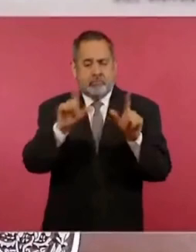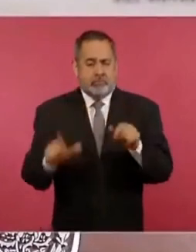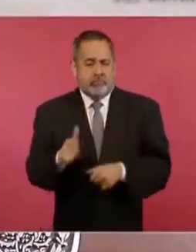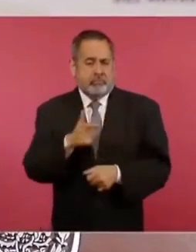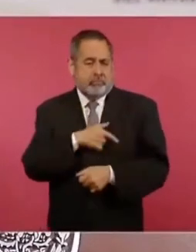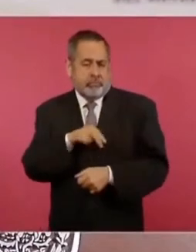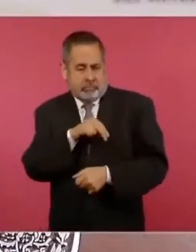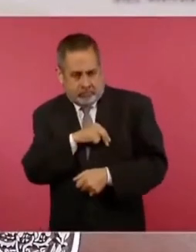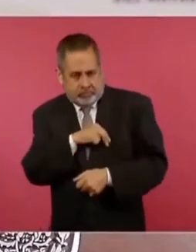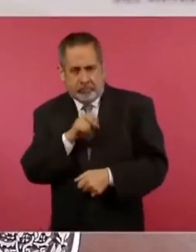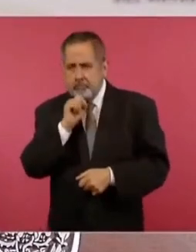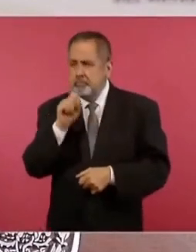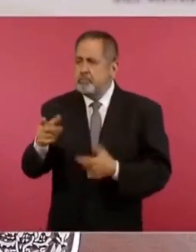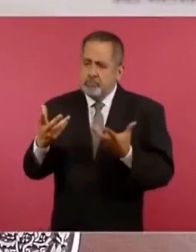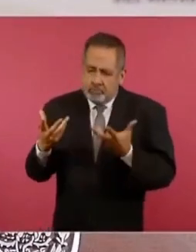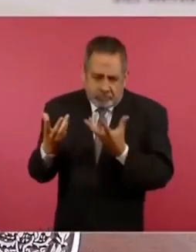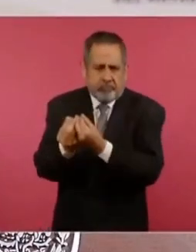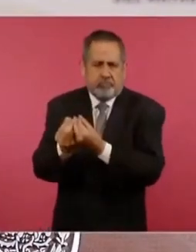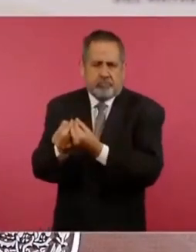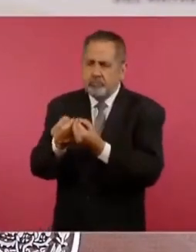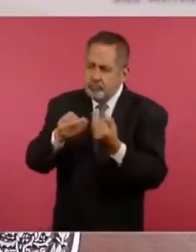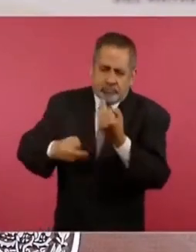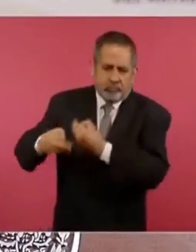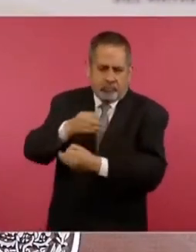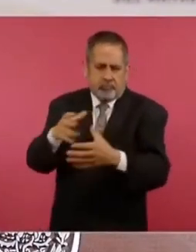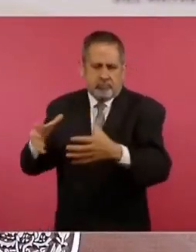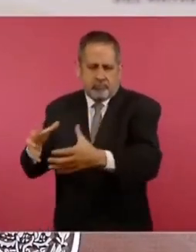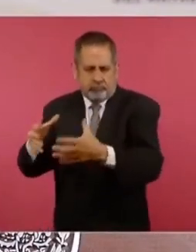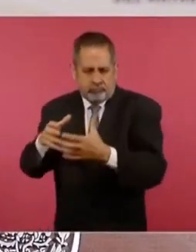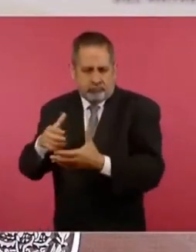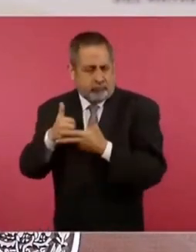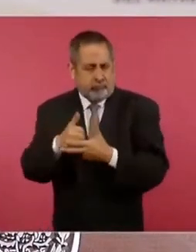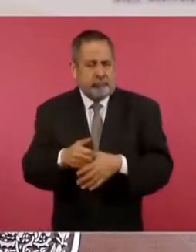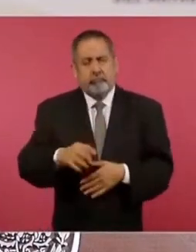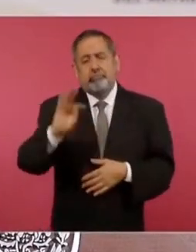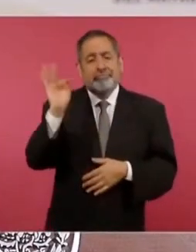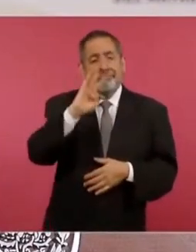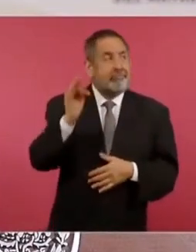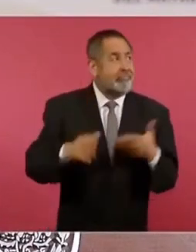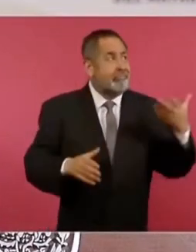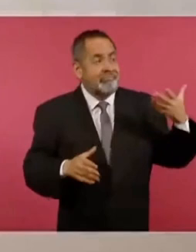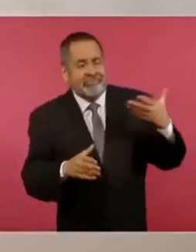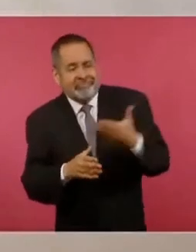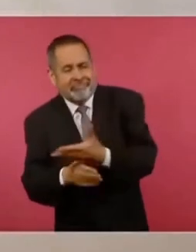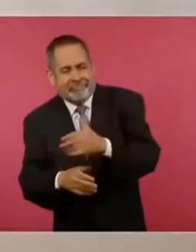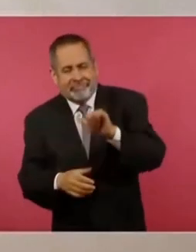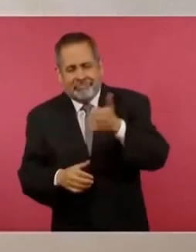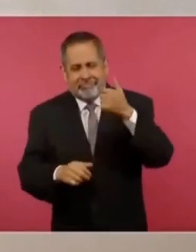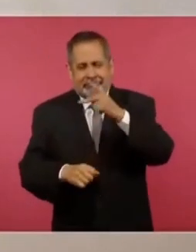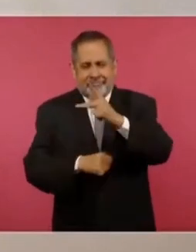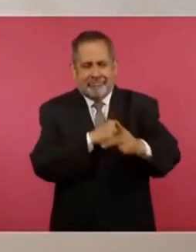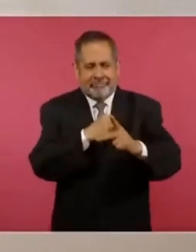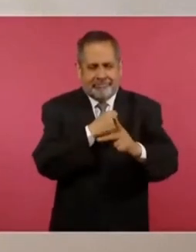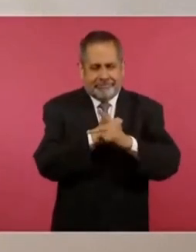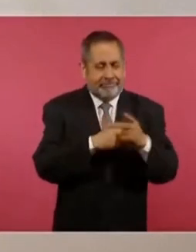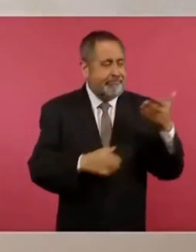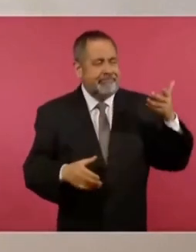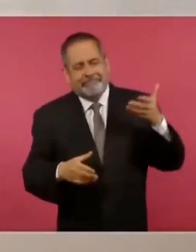Y también, si se trata de que nos van a invadir de un